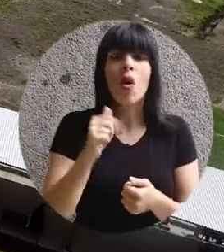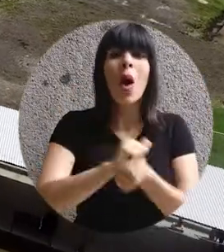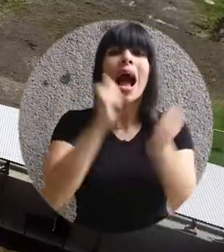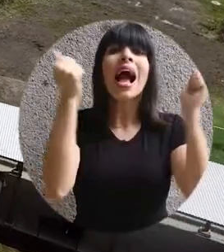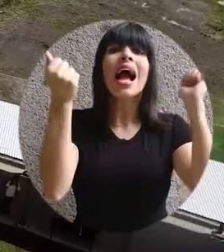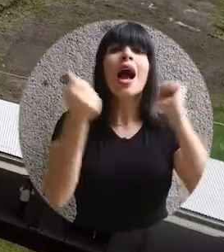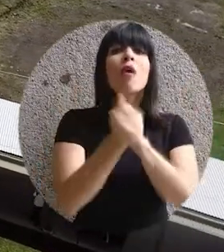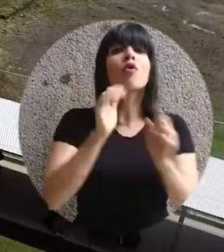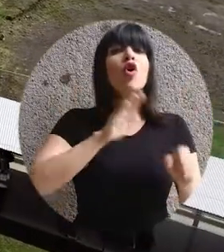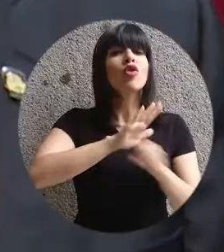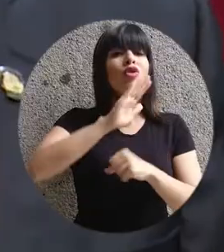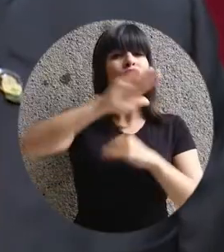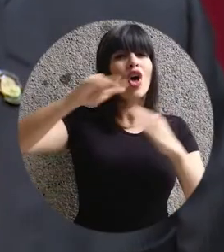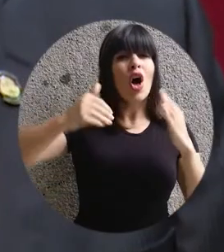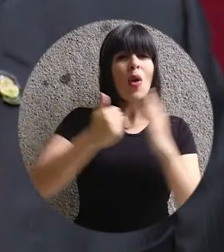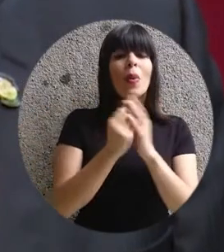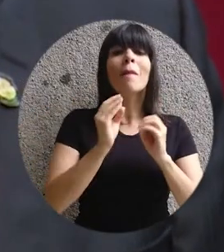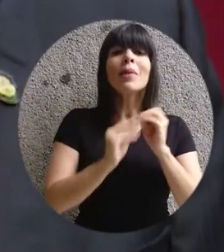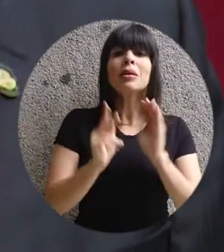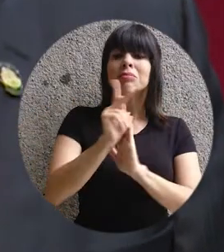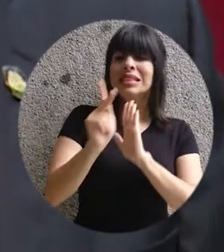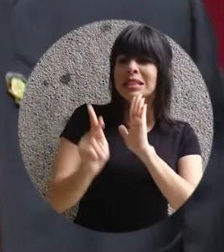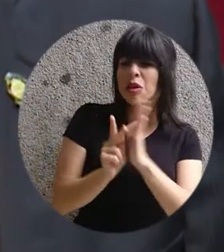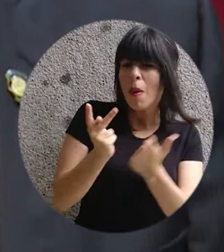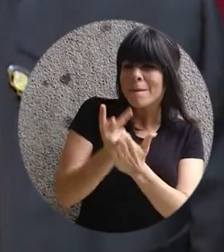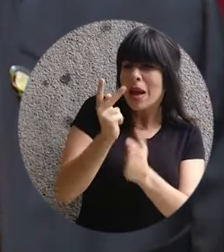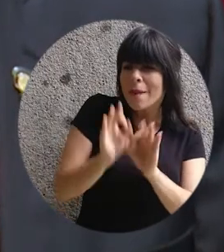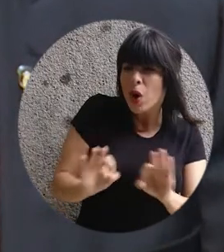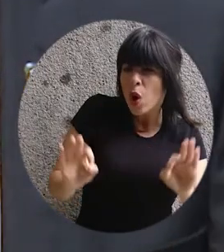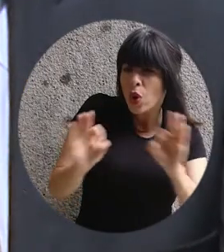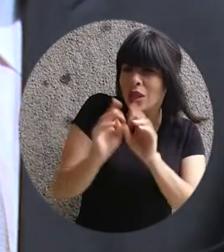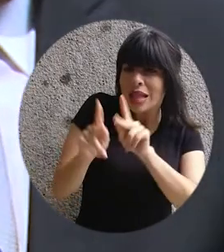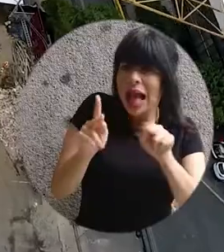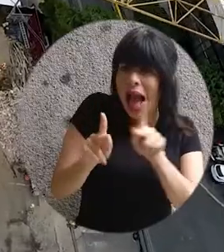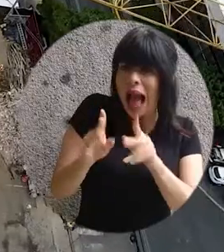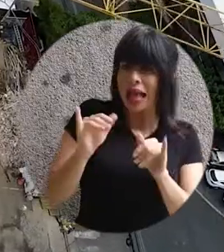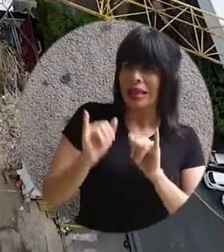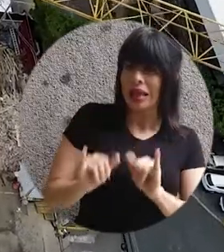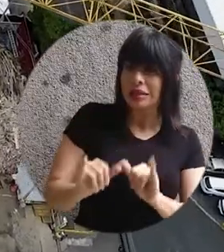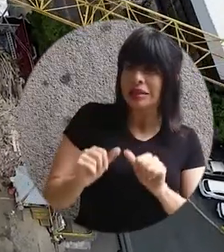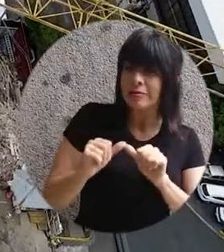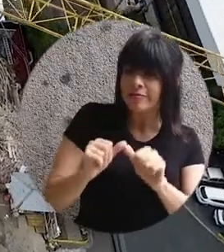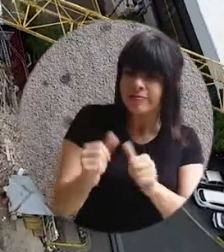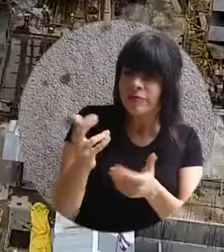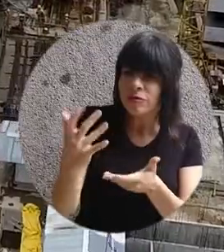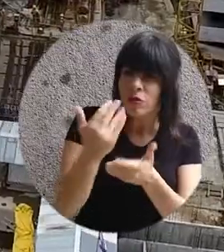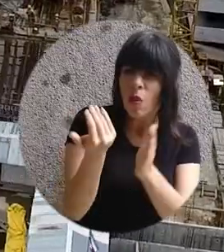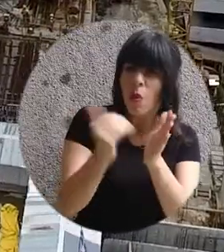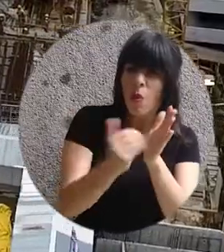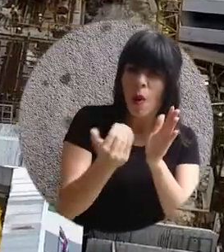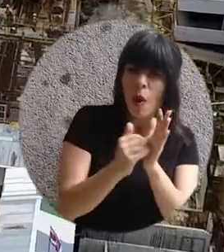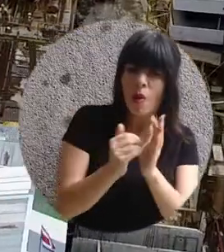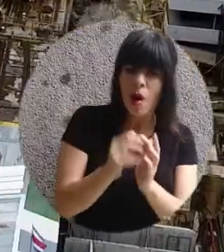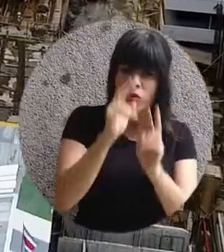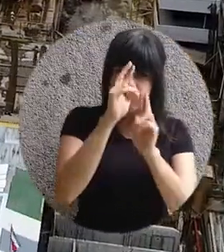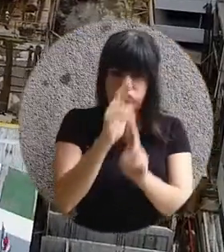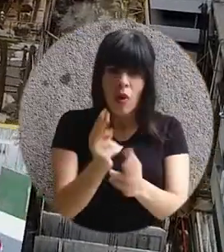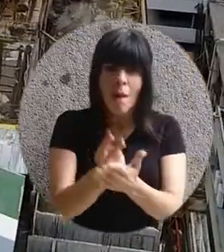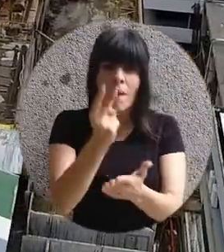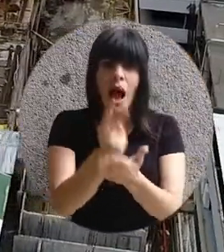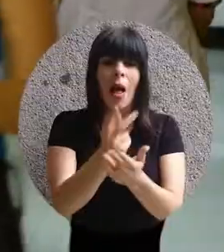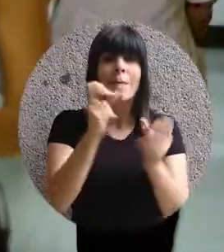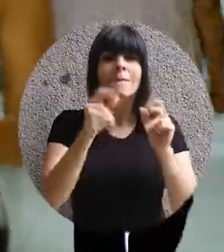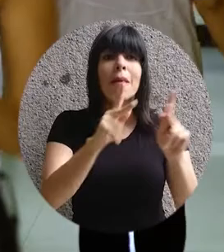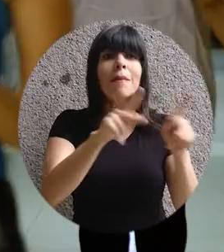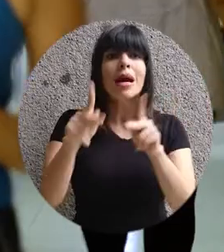cambio que lo fue en todo, menos en los principios y valores esenciales de nuestra gente, los cuales han sido recuperados y permiten a la